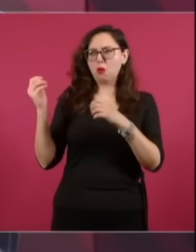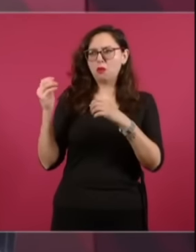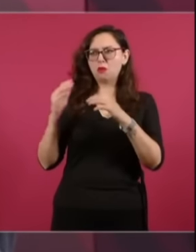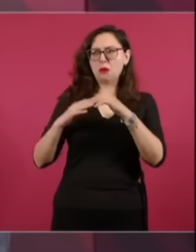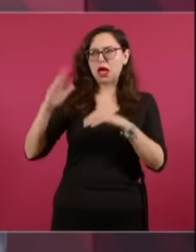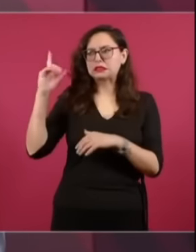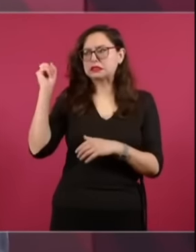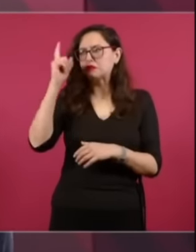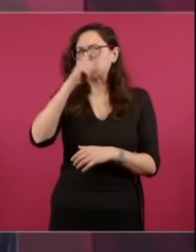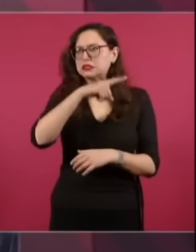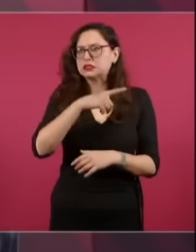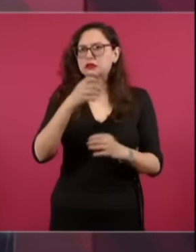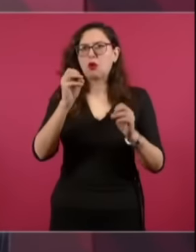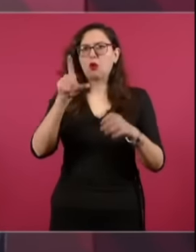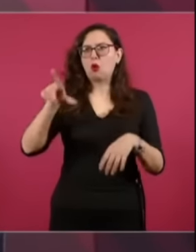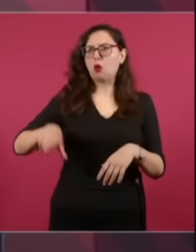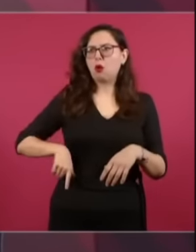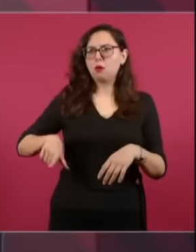¿O gobernador de un estado?